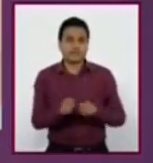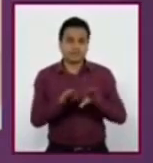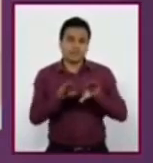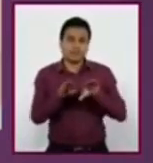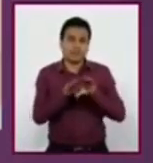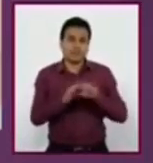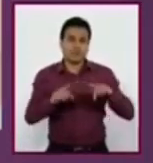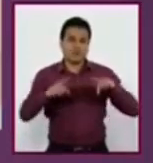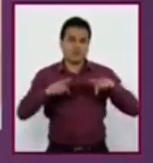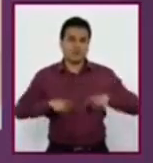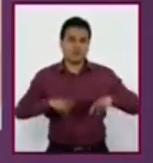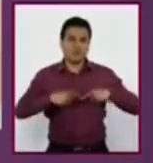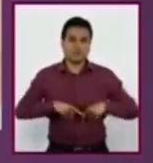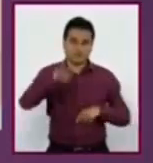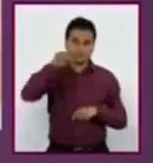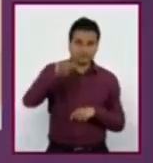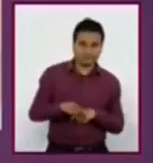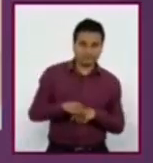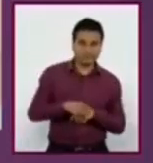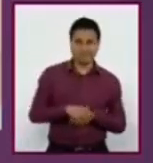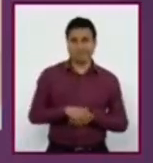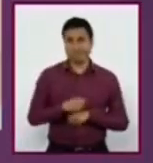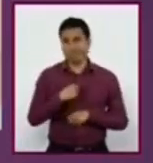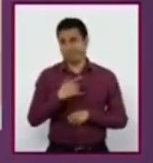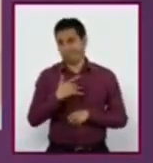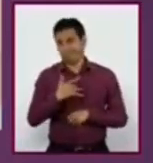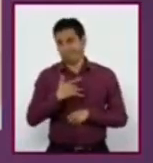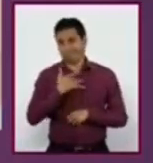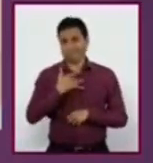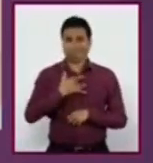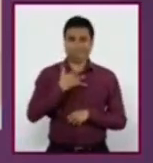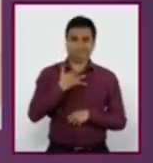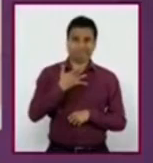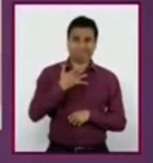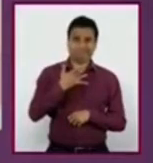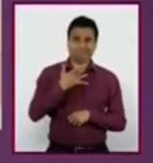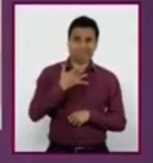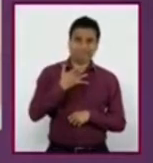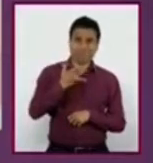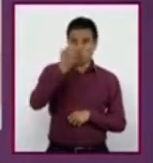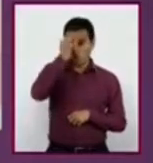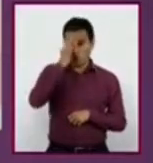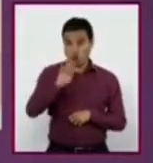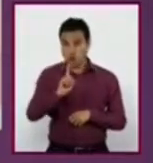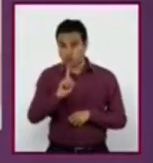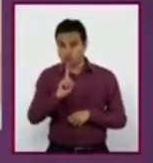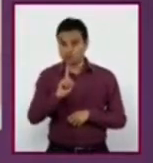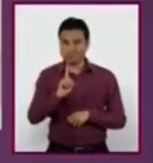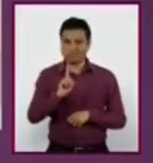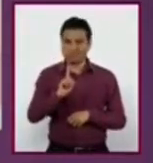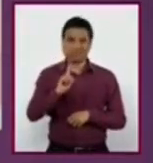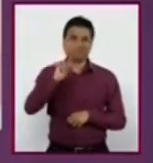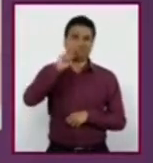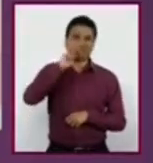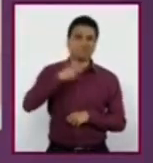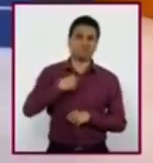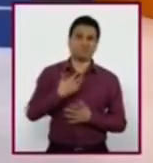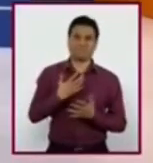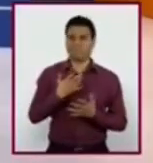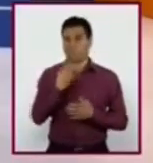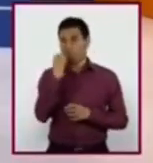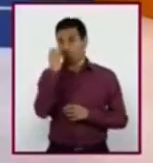generalización inflexible y errónea, que puede ser expresada o dirigida hacia un grupo o hacia un individuo.